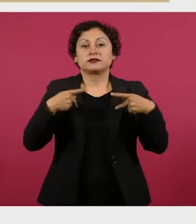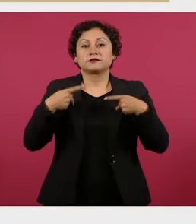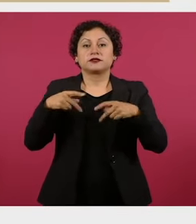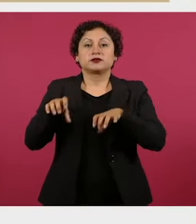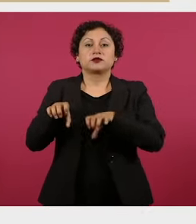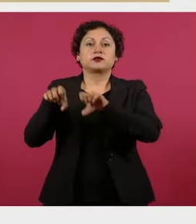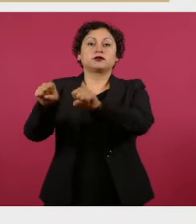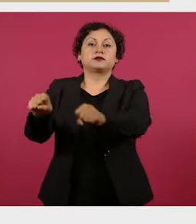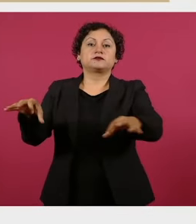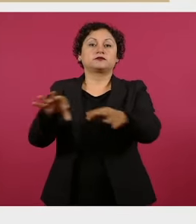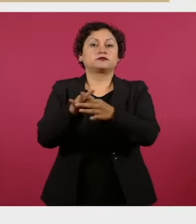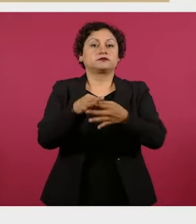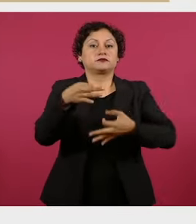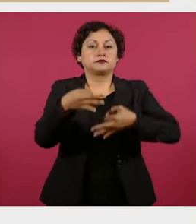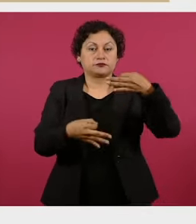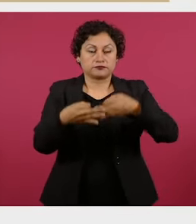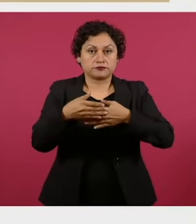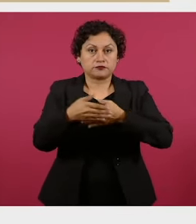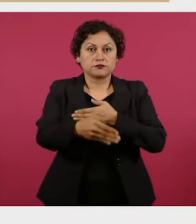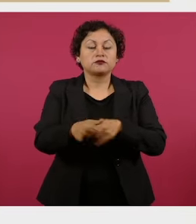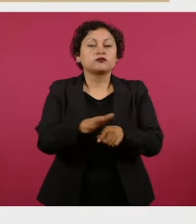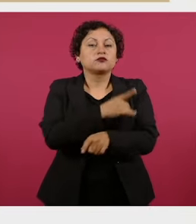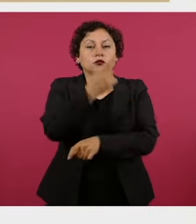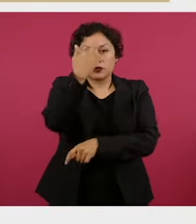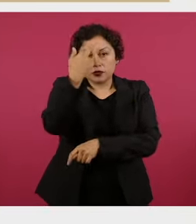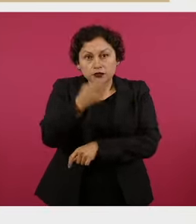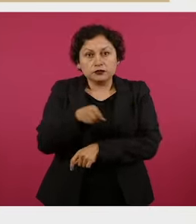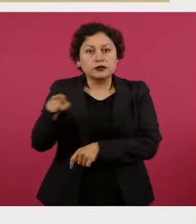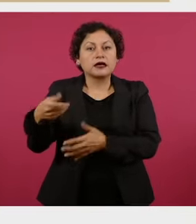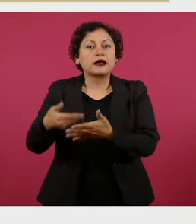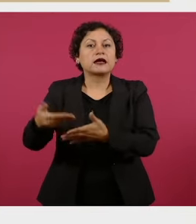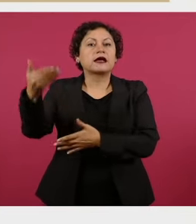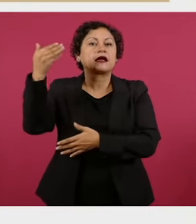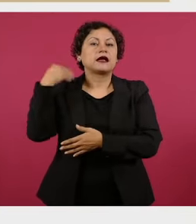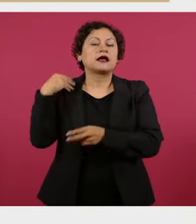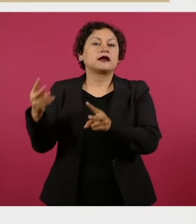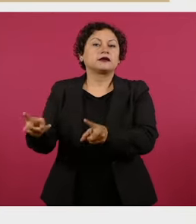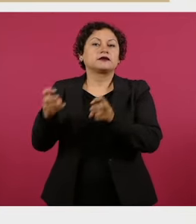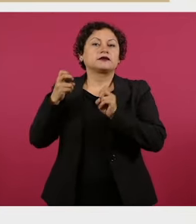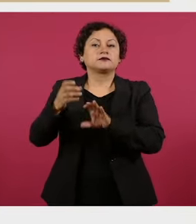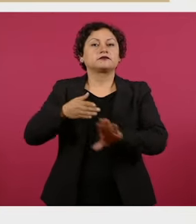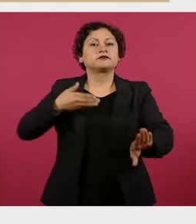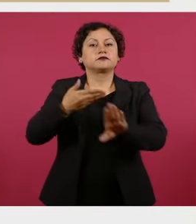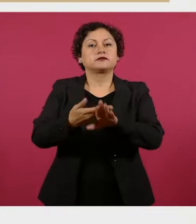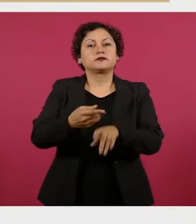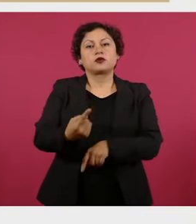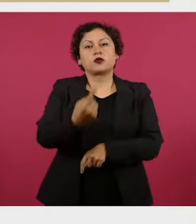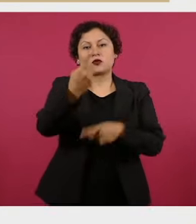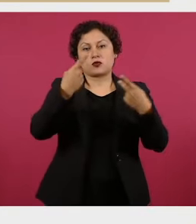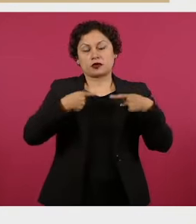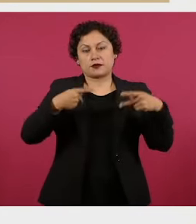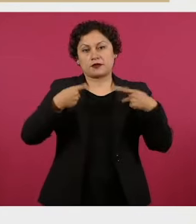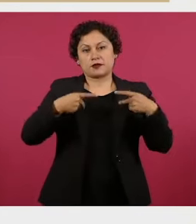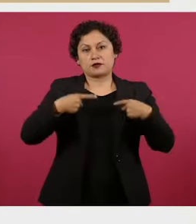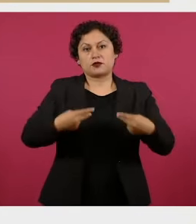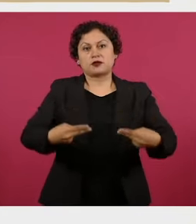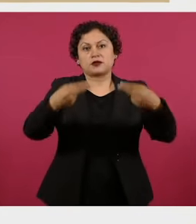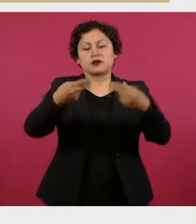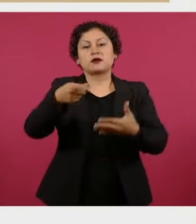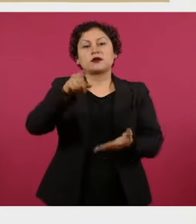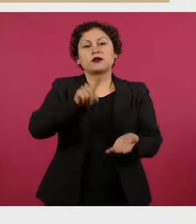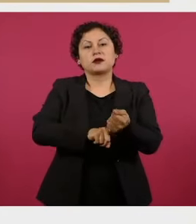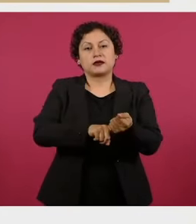su presunta participación en el delito de extorsión agravada en perjuicio de un comerciante en Coautla, Morelos.